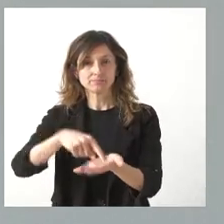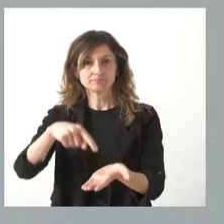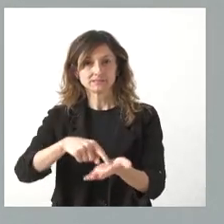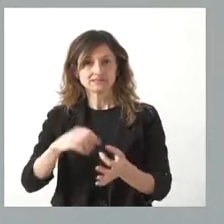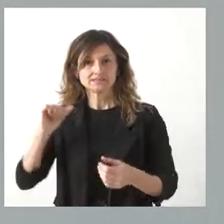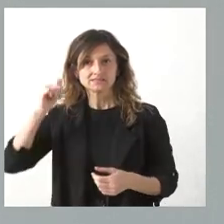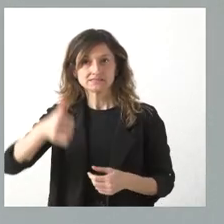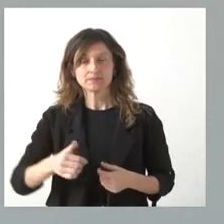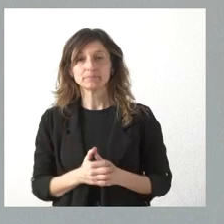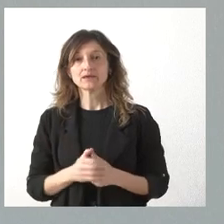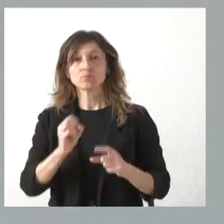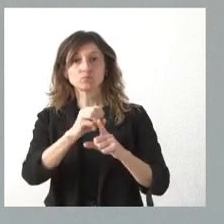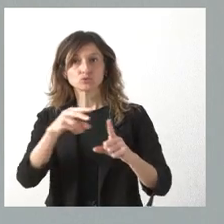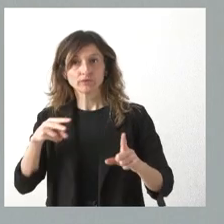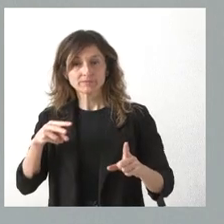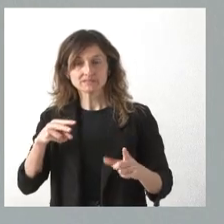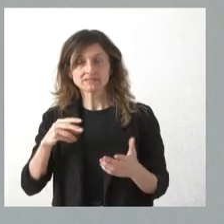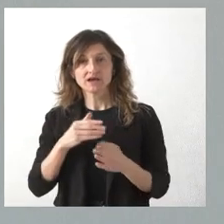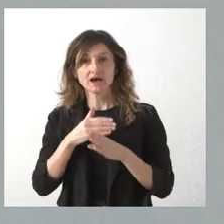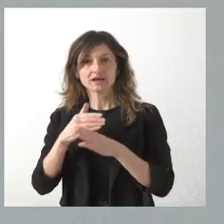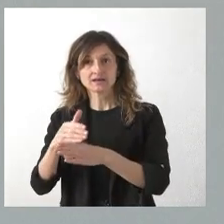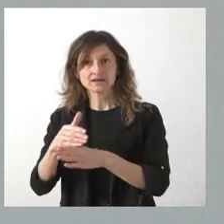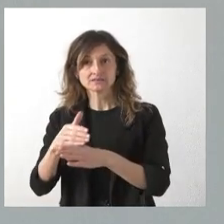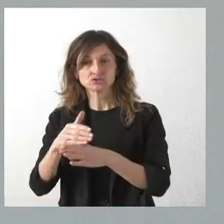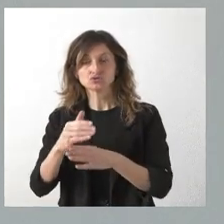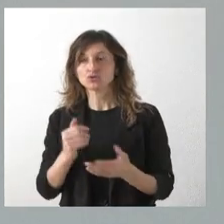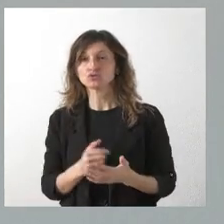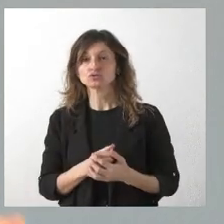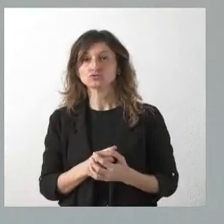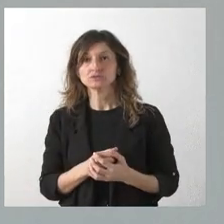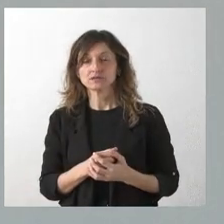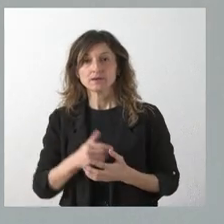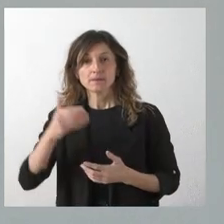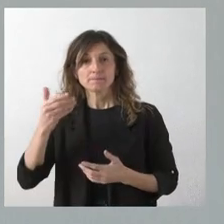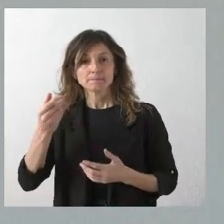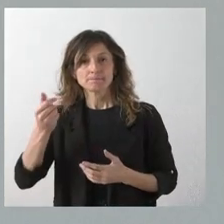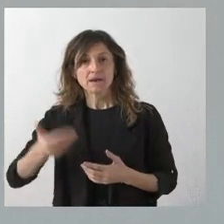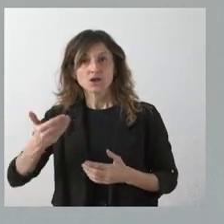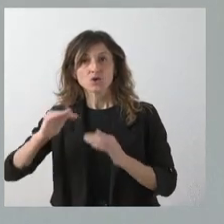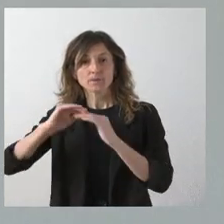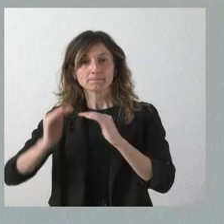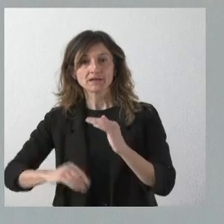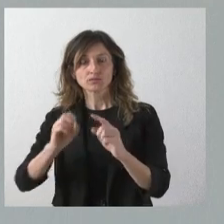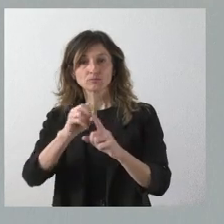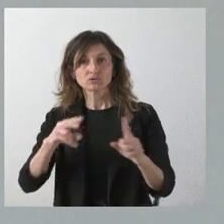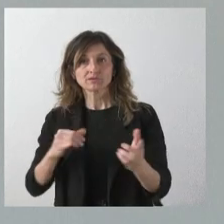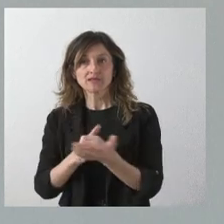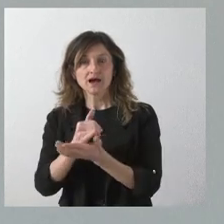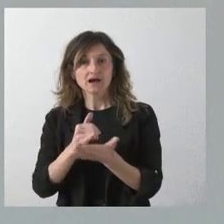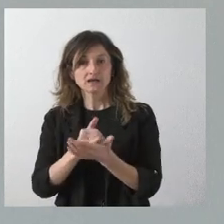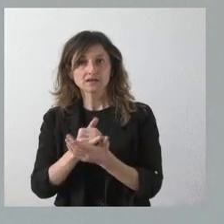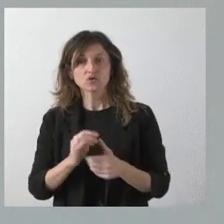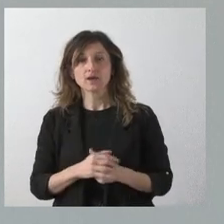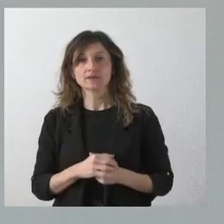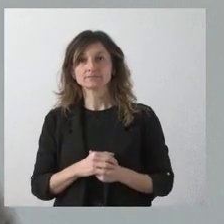Desde el punto de vista del resto de las que tengan menos valor, desde el punto de vista agrícola, las